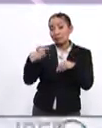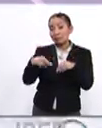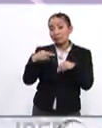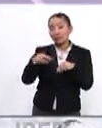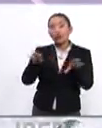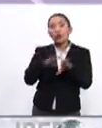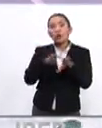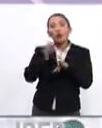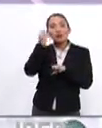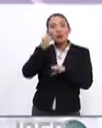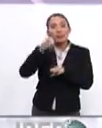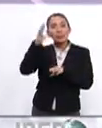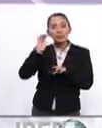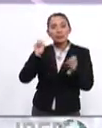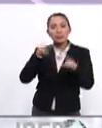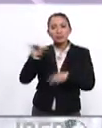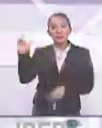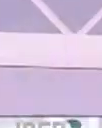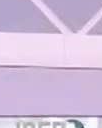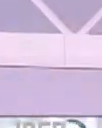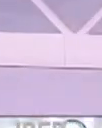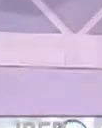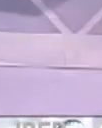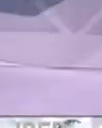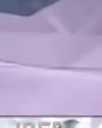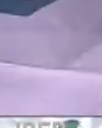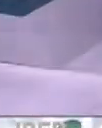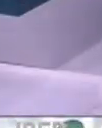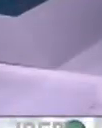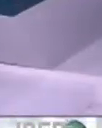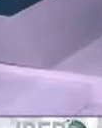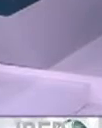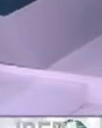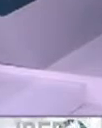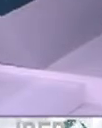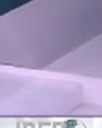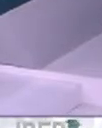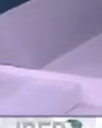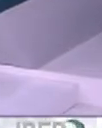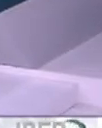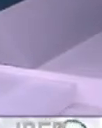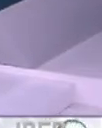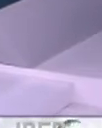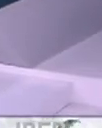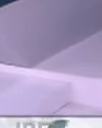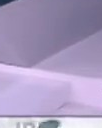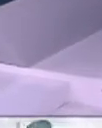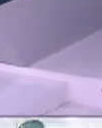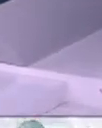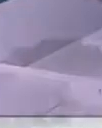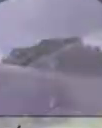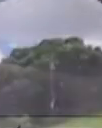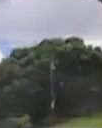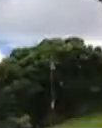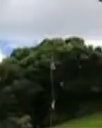llama ¿Cómo olvidarme? hasta luego un beso te di no sé si lo sentiste